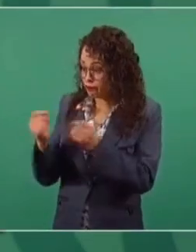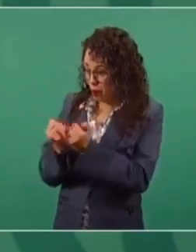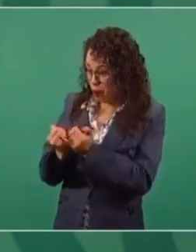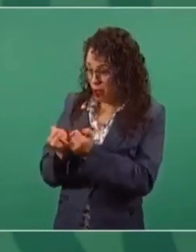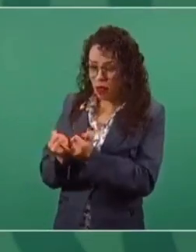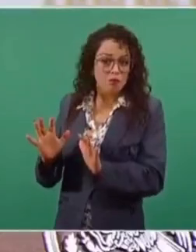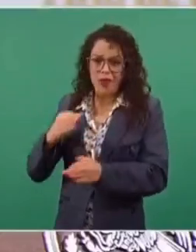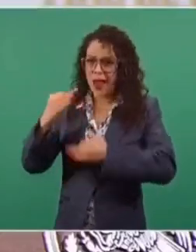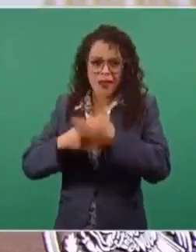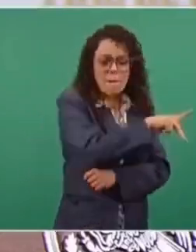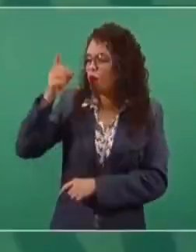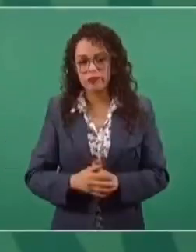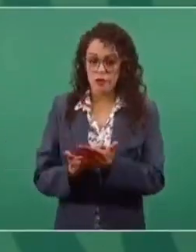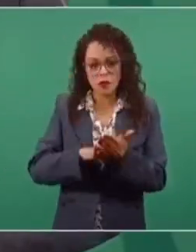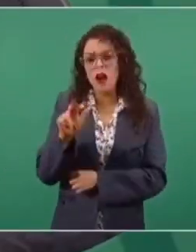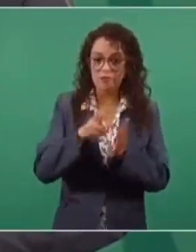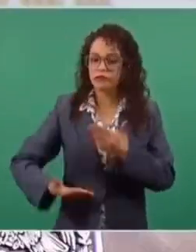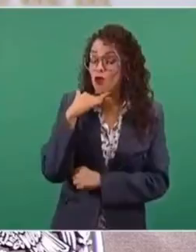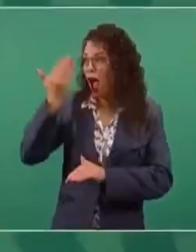todos, hay que castigarlos.